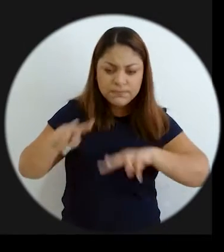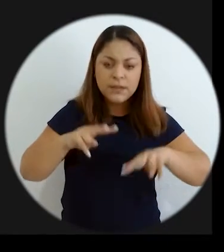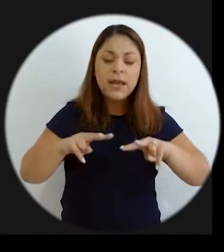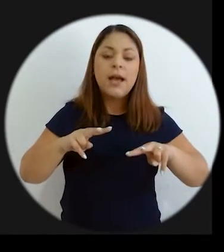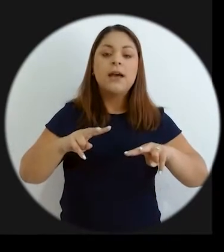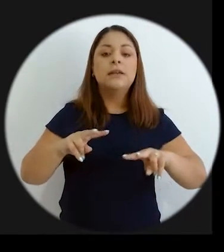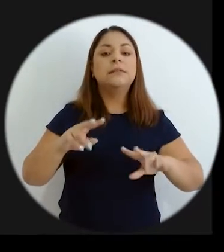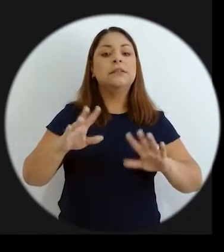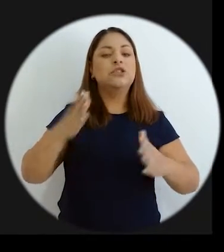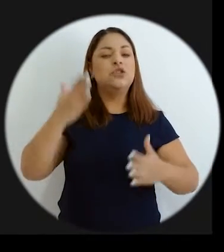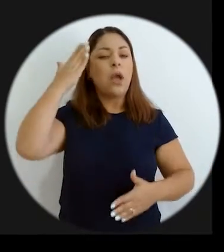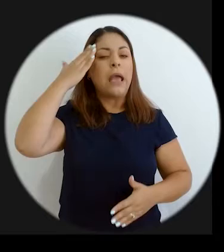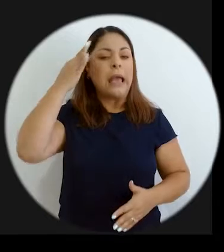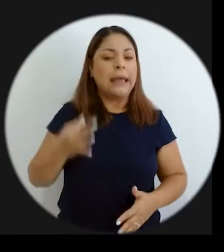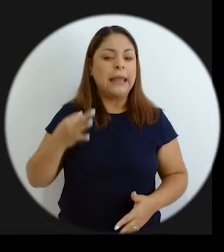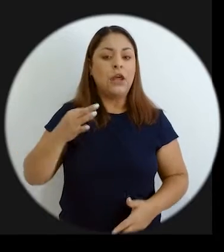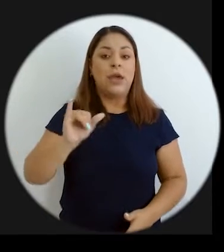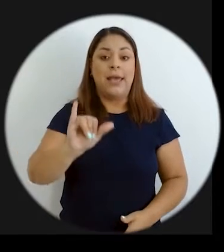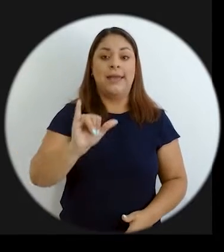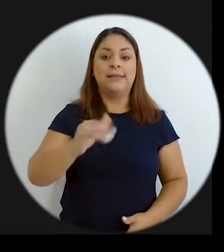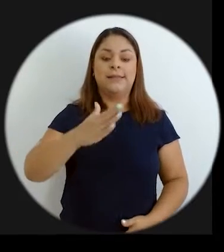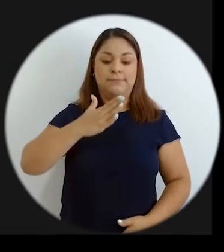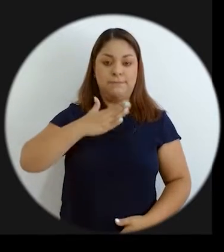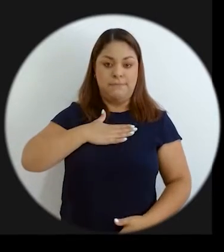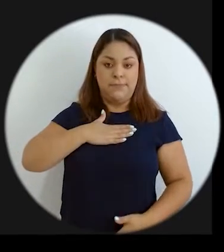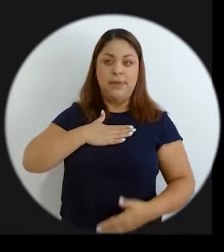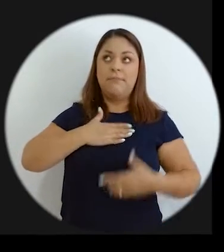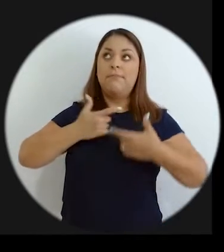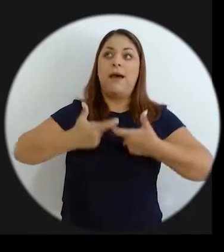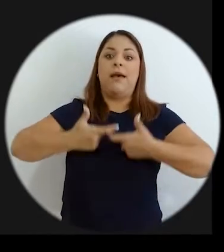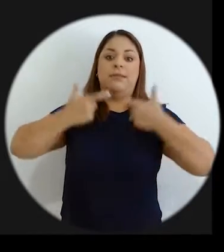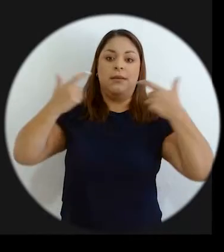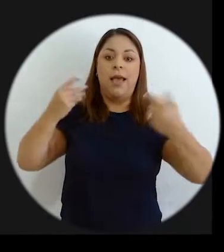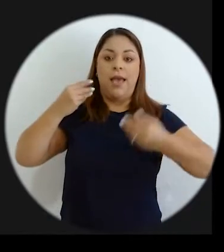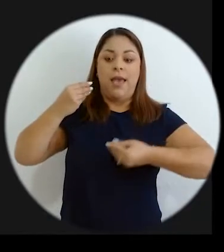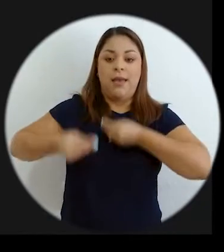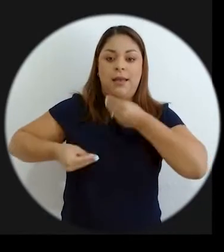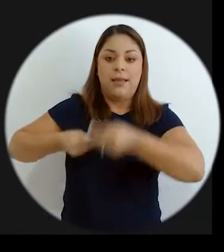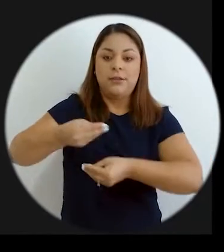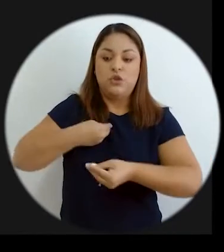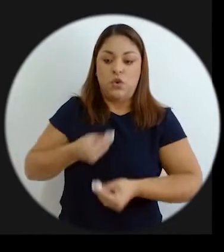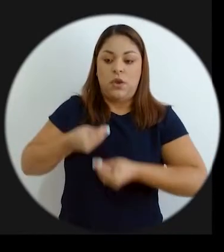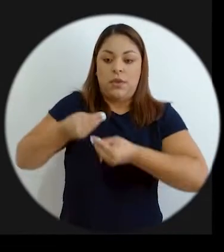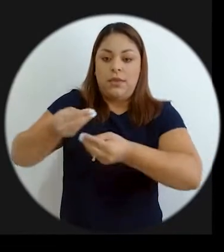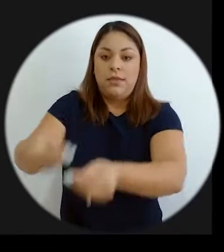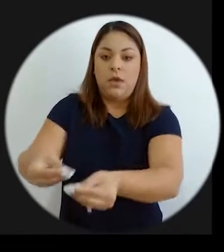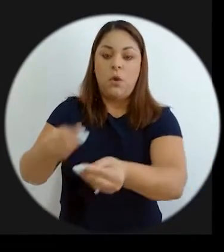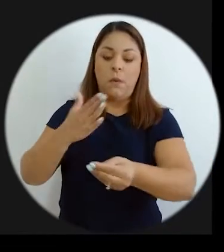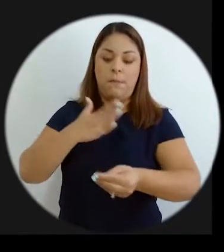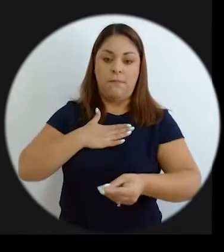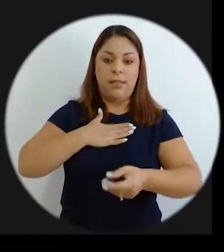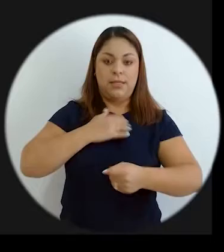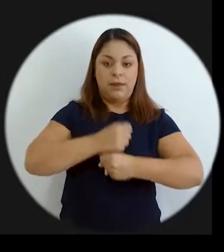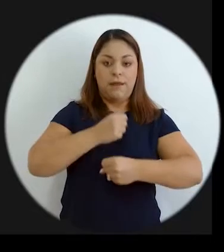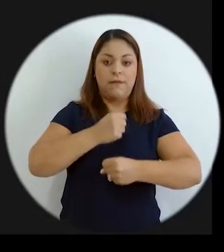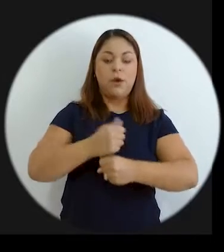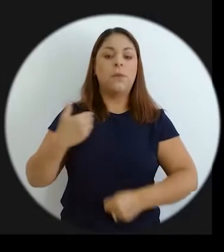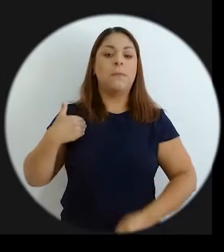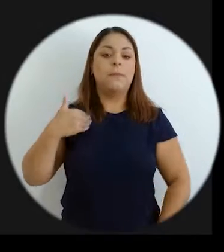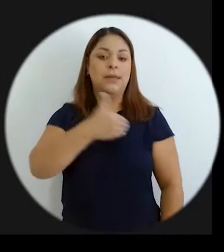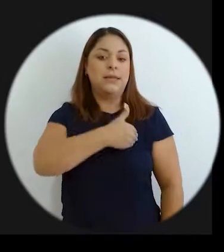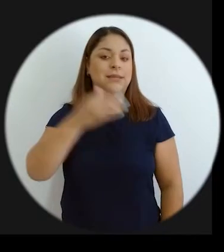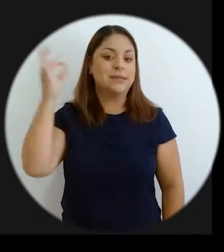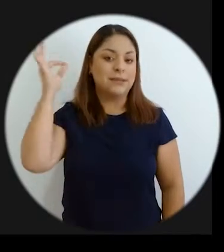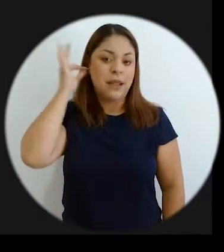preguntan, si me lo preguntan, creo que esa es la más grande herencia que yo le voy a dejar al modelo de planificación de nuestro país en mi